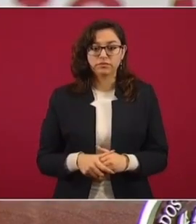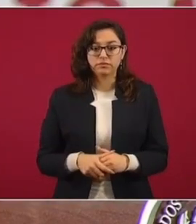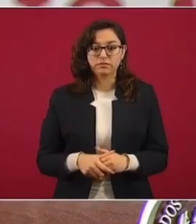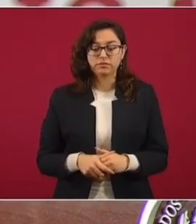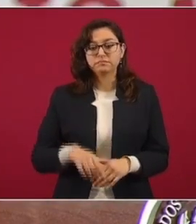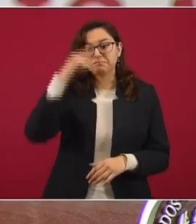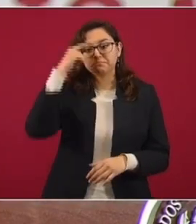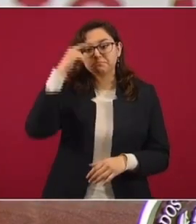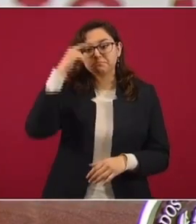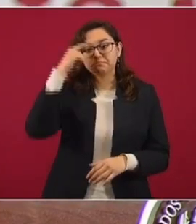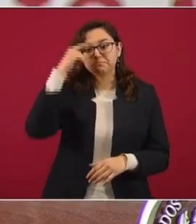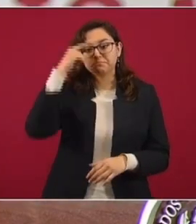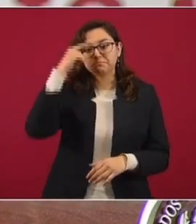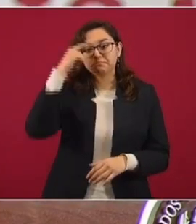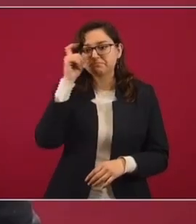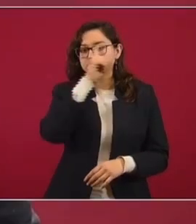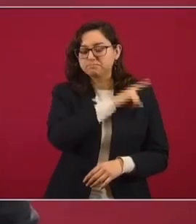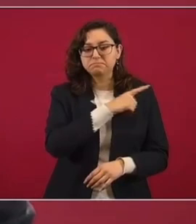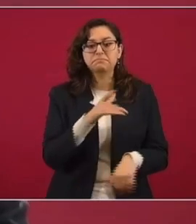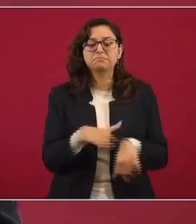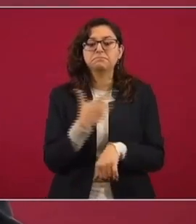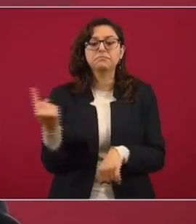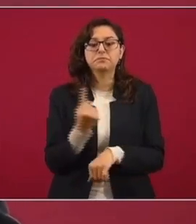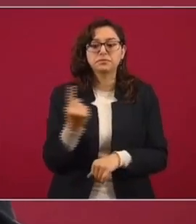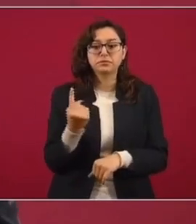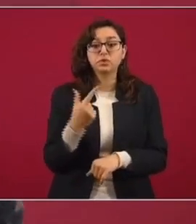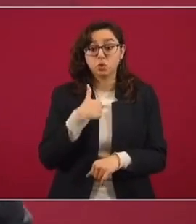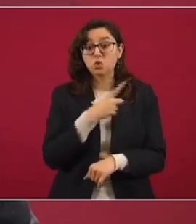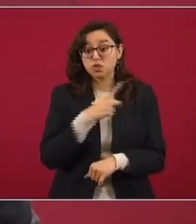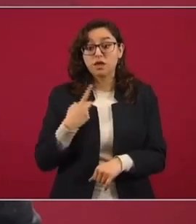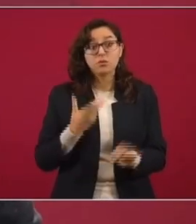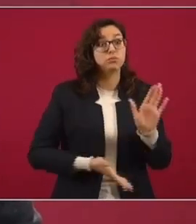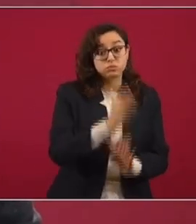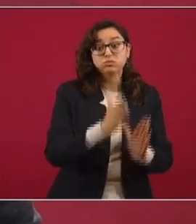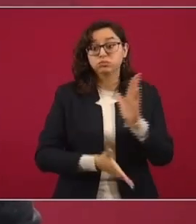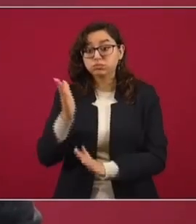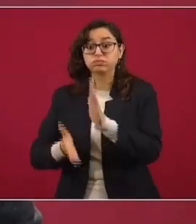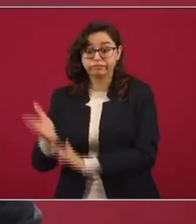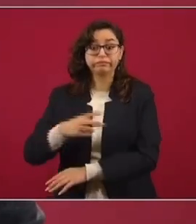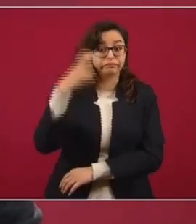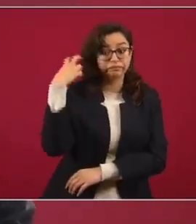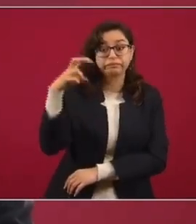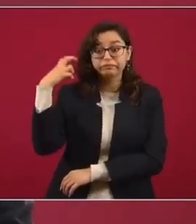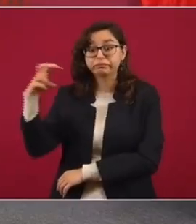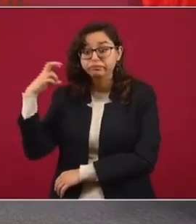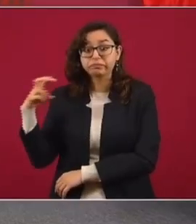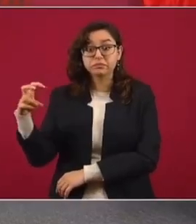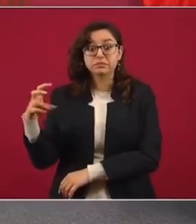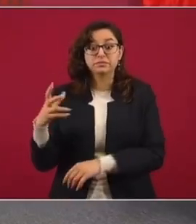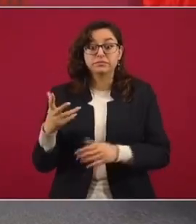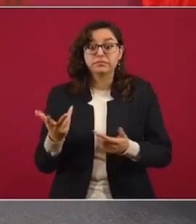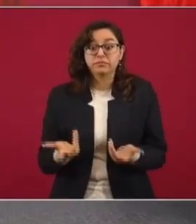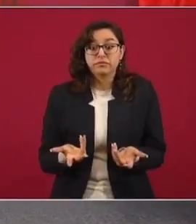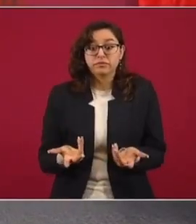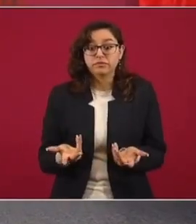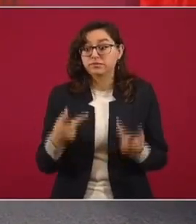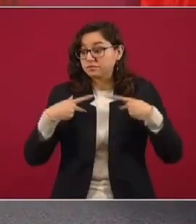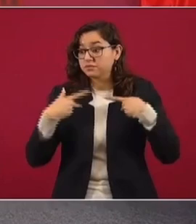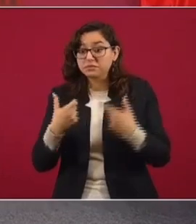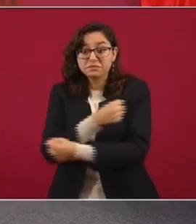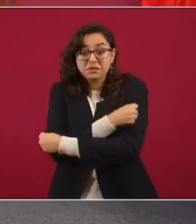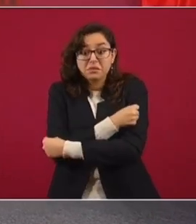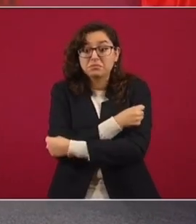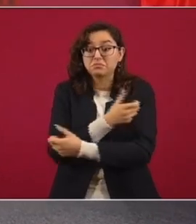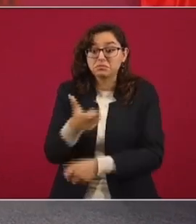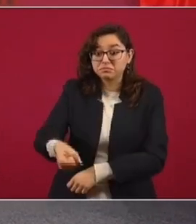muy difícil porque tengo que ir a las giras y no puedo abrazar a la gente,